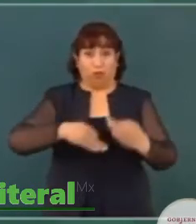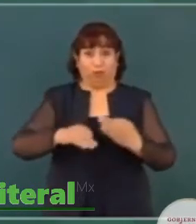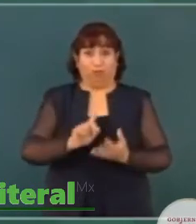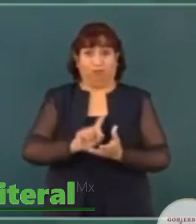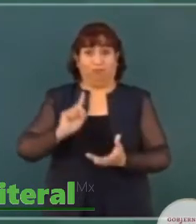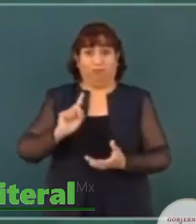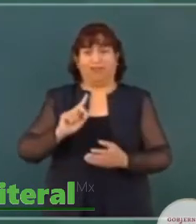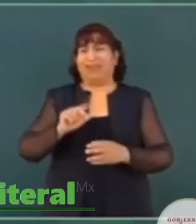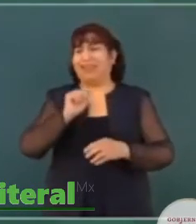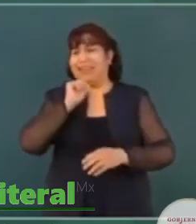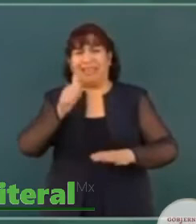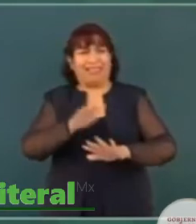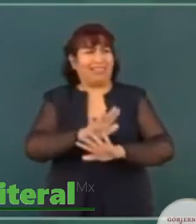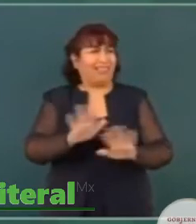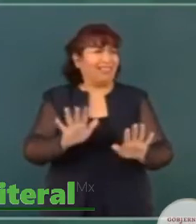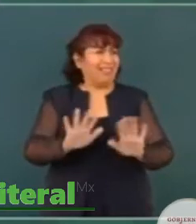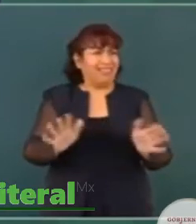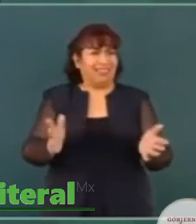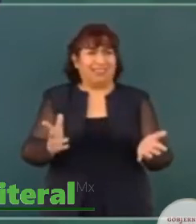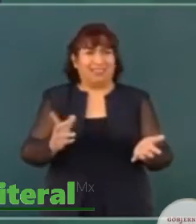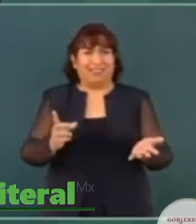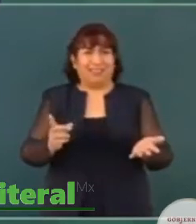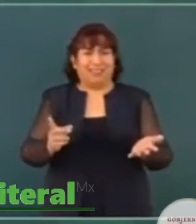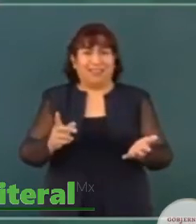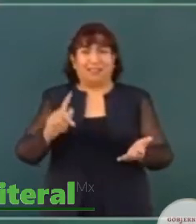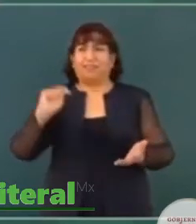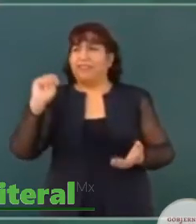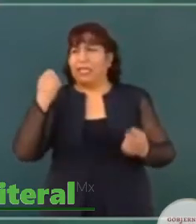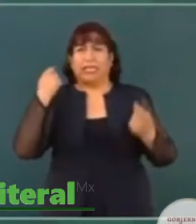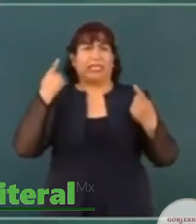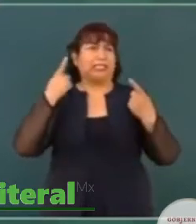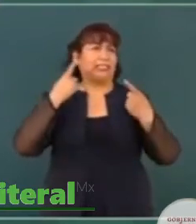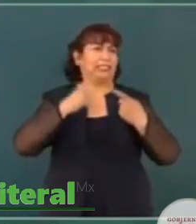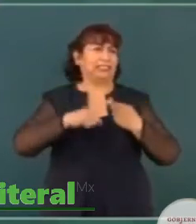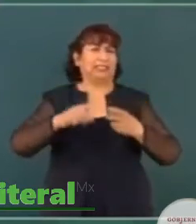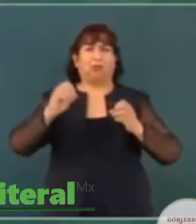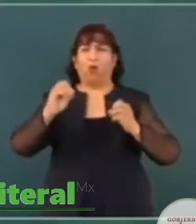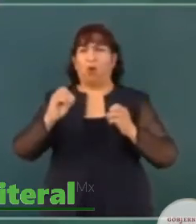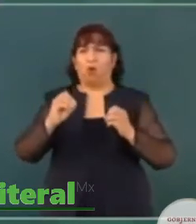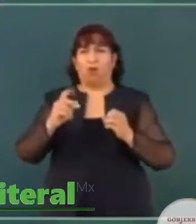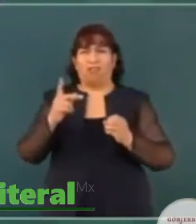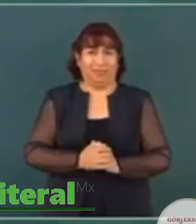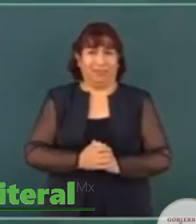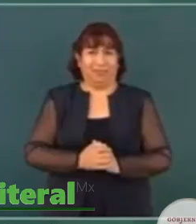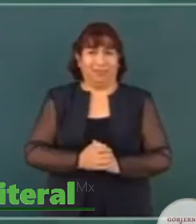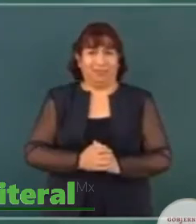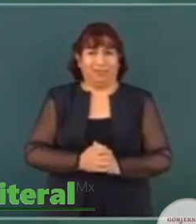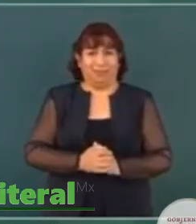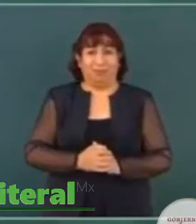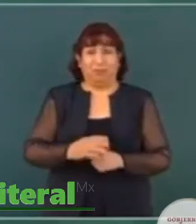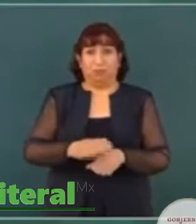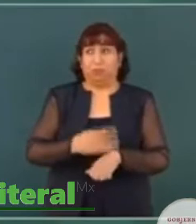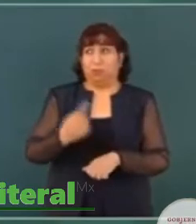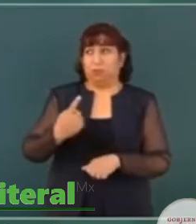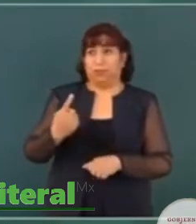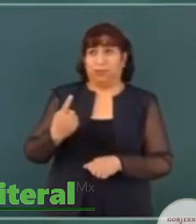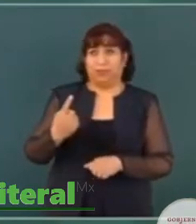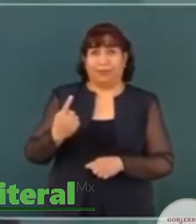Nada de tecnicismos o de pruritos, porque